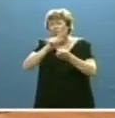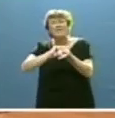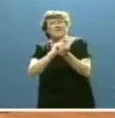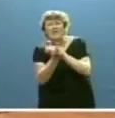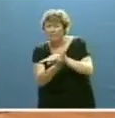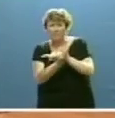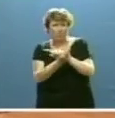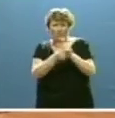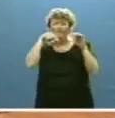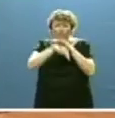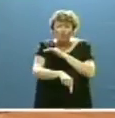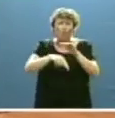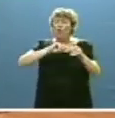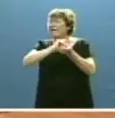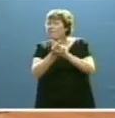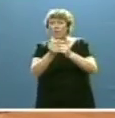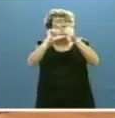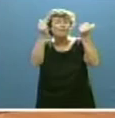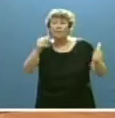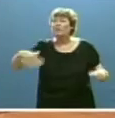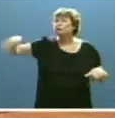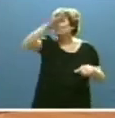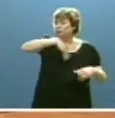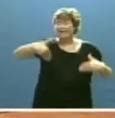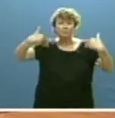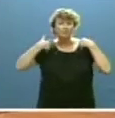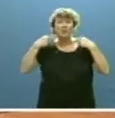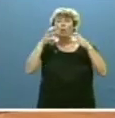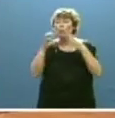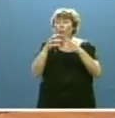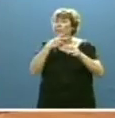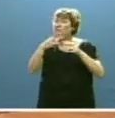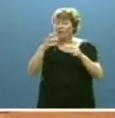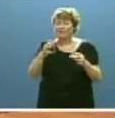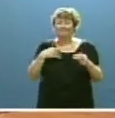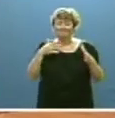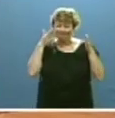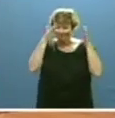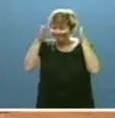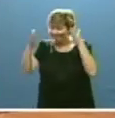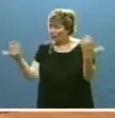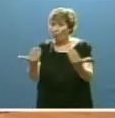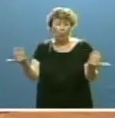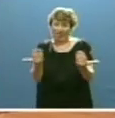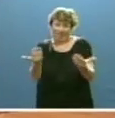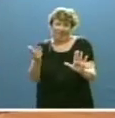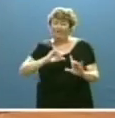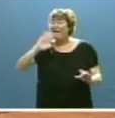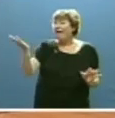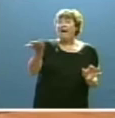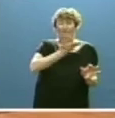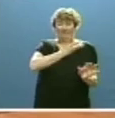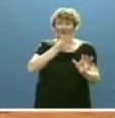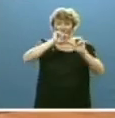fondo y en las formas que todos los responsables y grupos políticos debemos atender con urgencia y que nos afecta de un modo